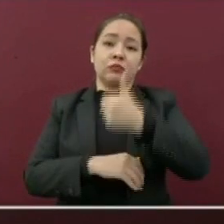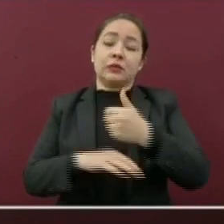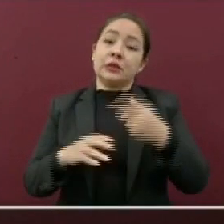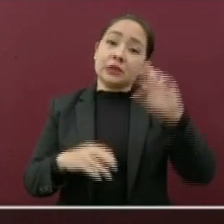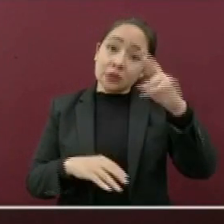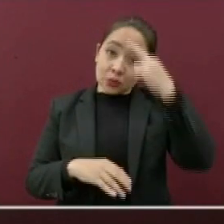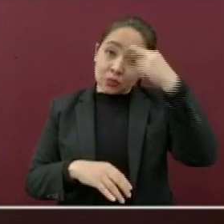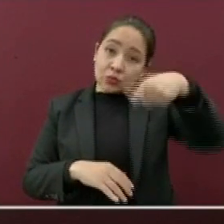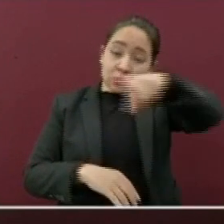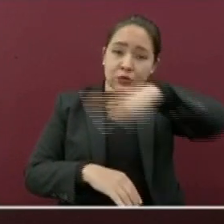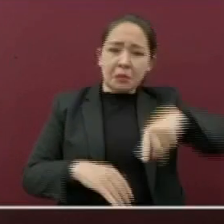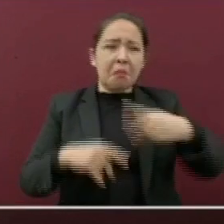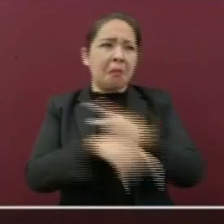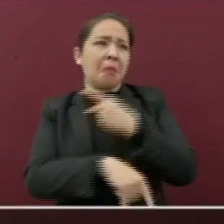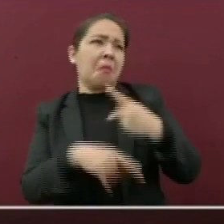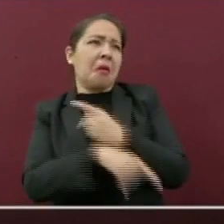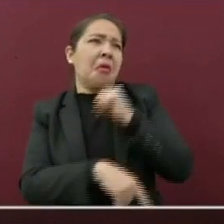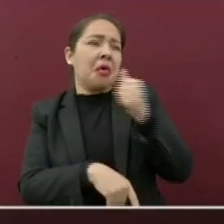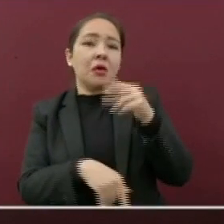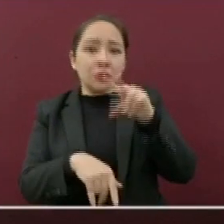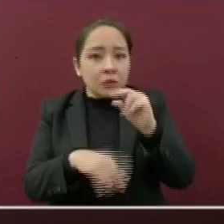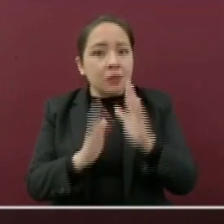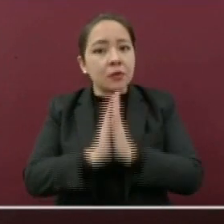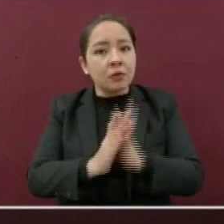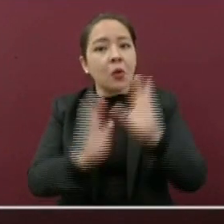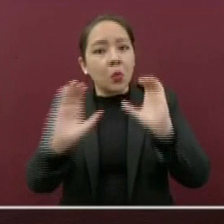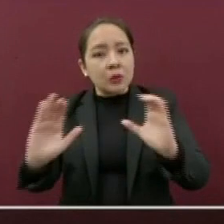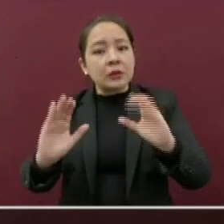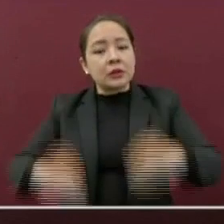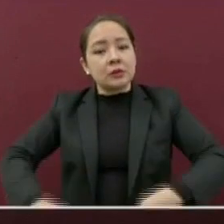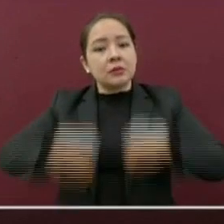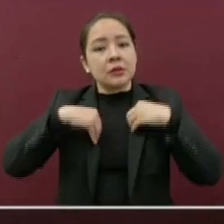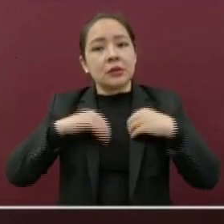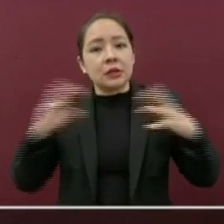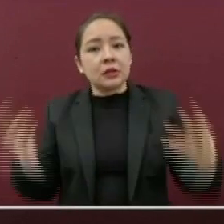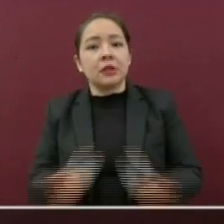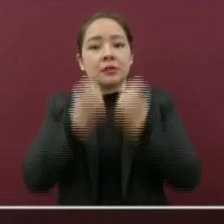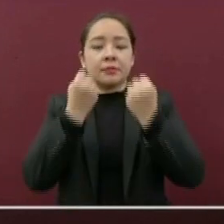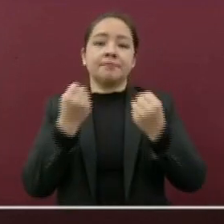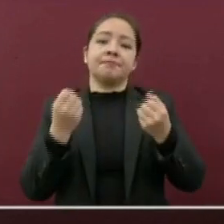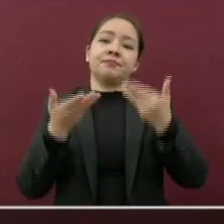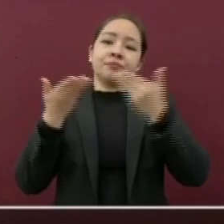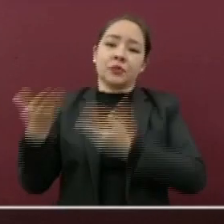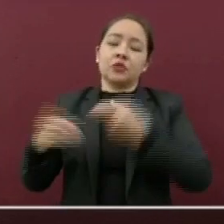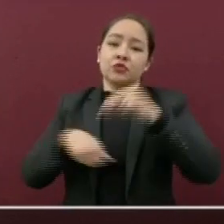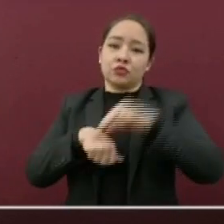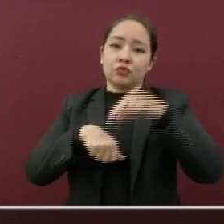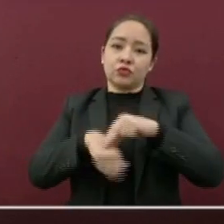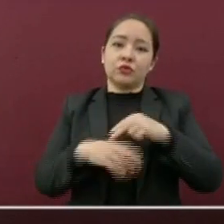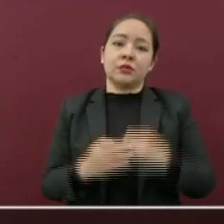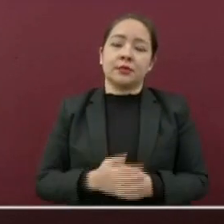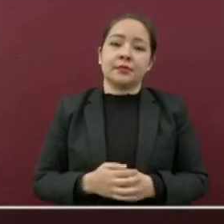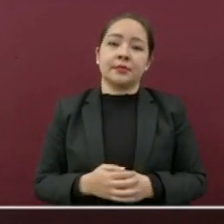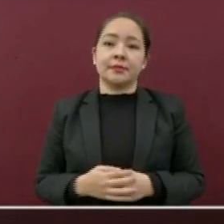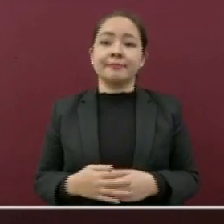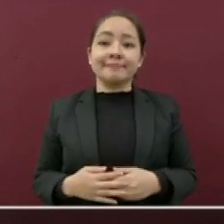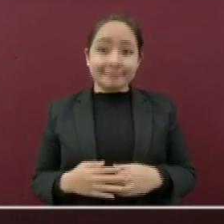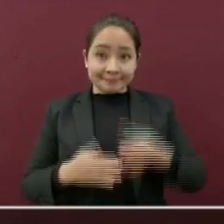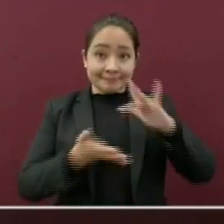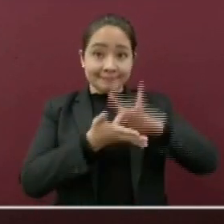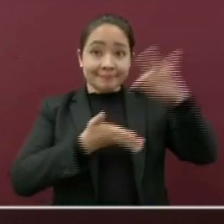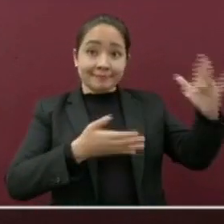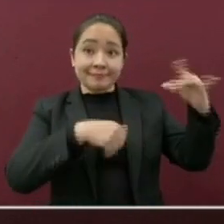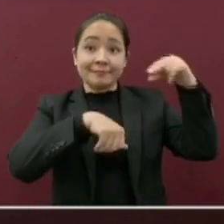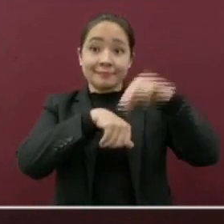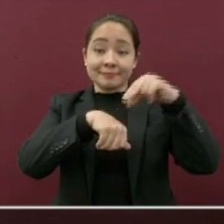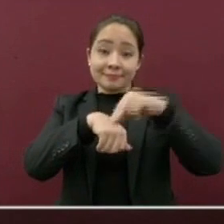depende su vida. Continúa usted, doctora González y Arroyo. Muchas gracias, doctora. Buenas noches. Como parte de